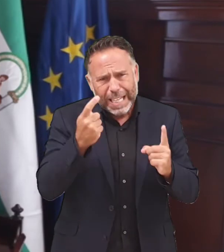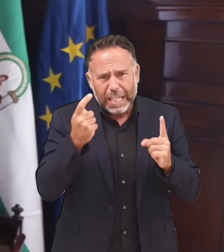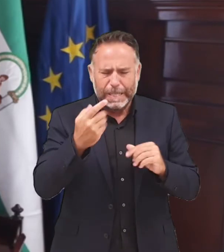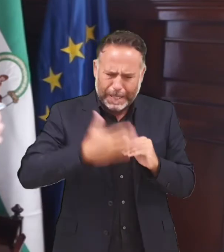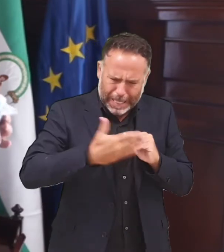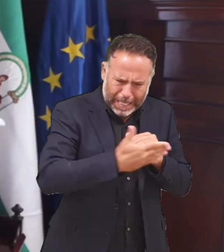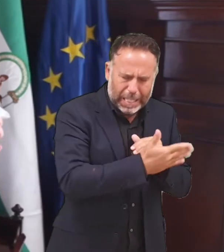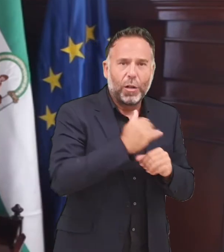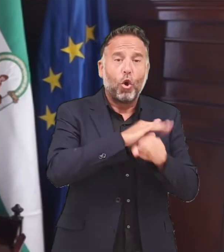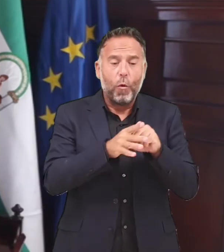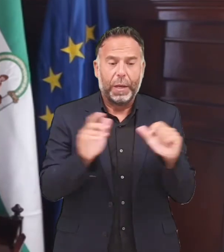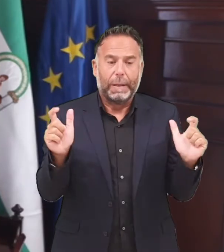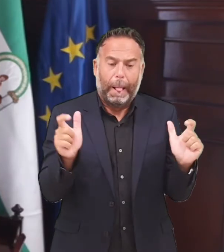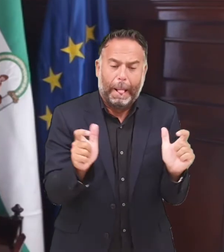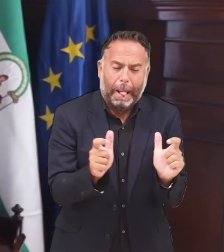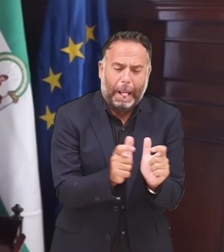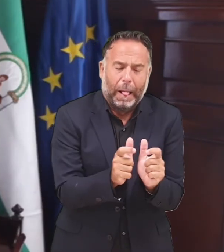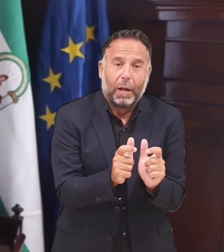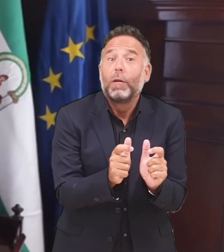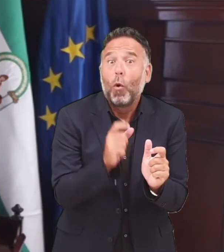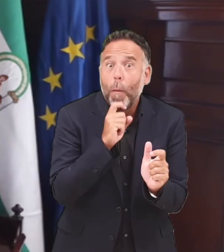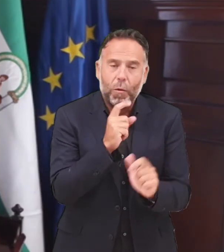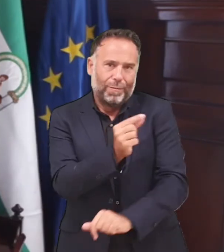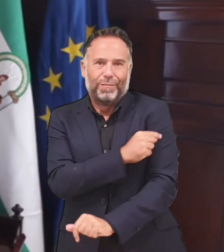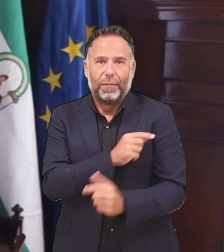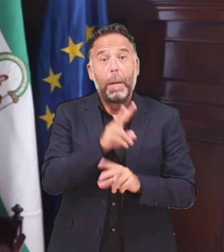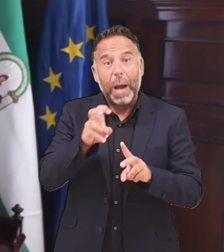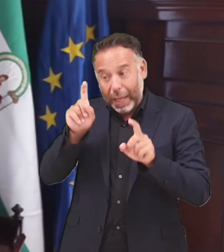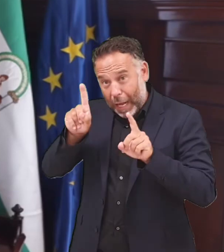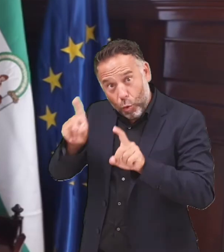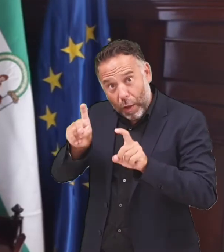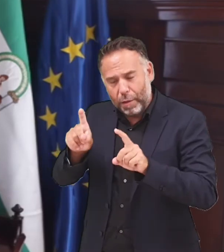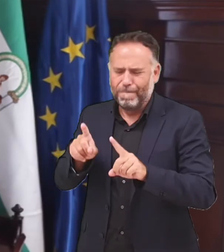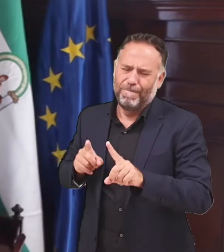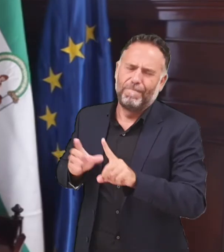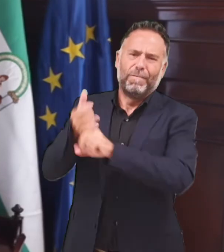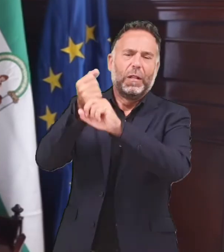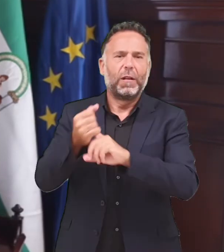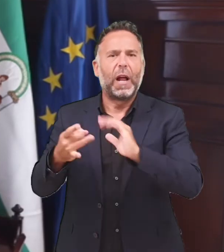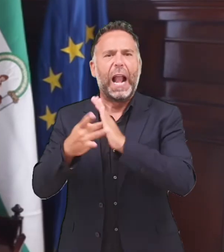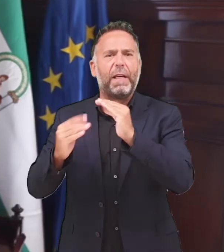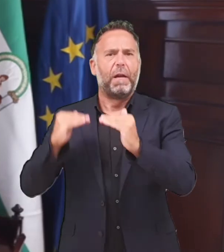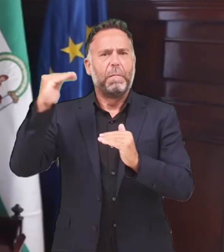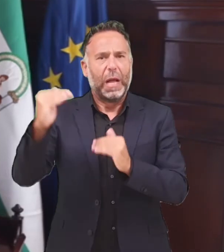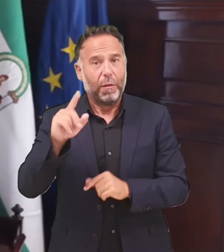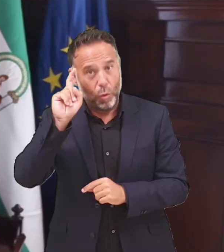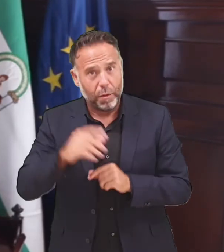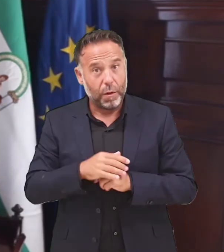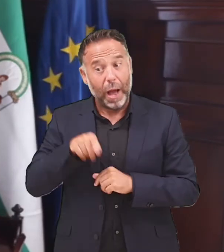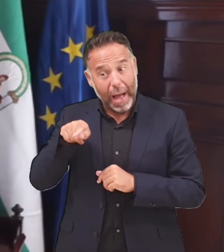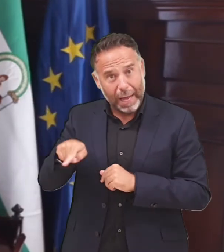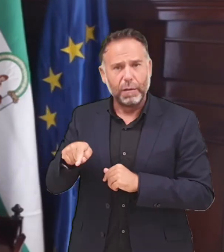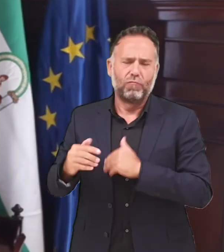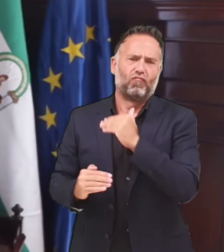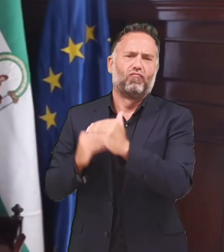terminando de dejar sin territorio, digamos, de desarrollo al COVID y tratando en materia educativa de conseguir la máxima